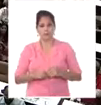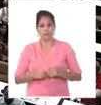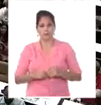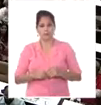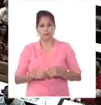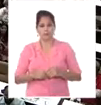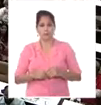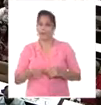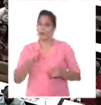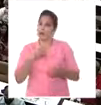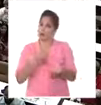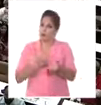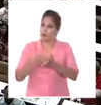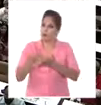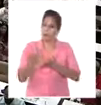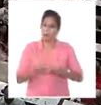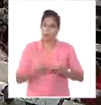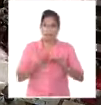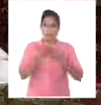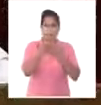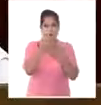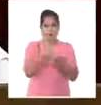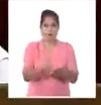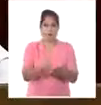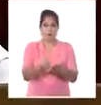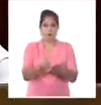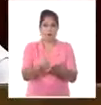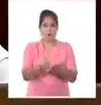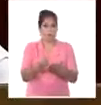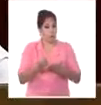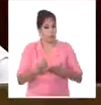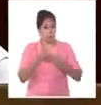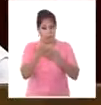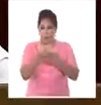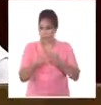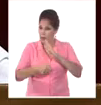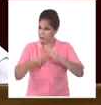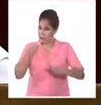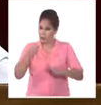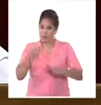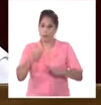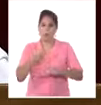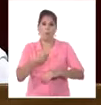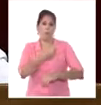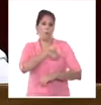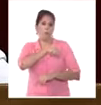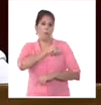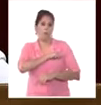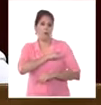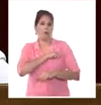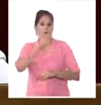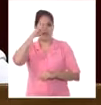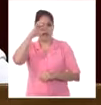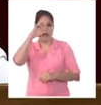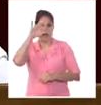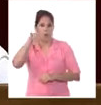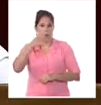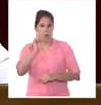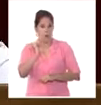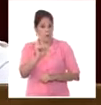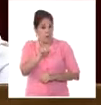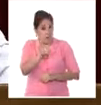Mantendremos la solidaridad incondicional con el alpano pueblo sarahawi y su derecho a la